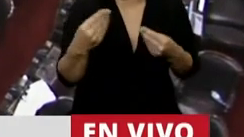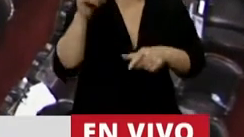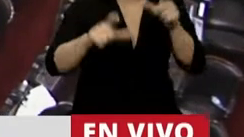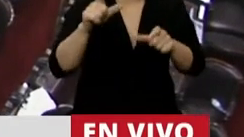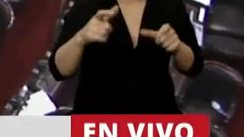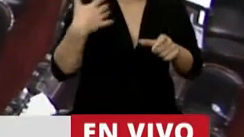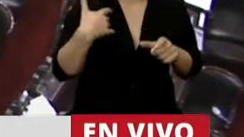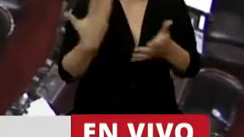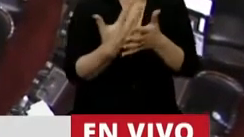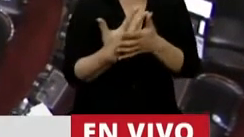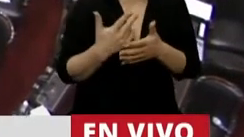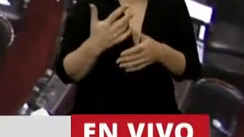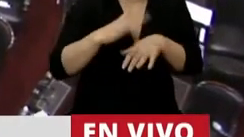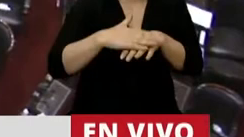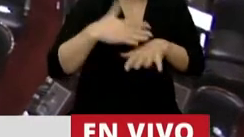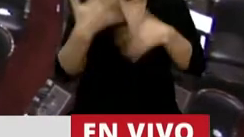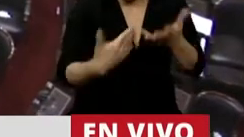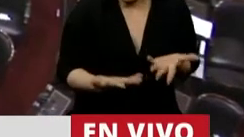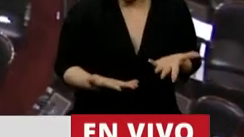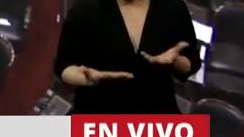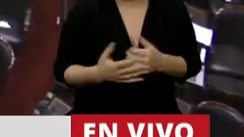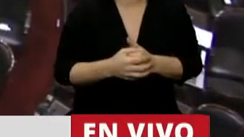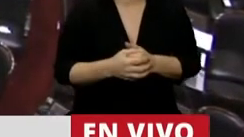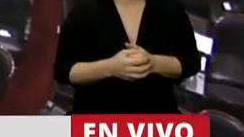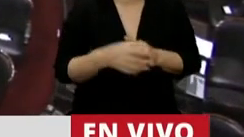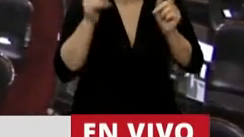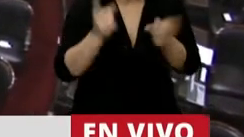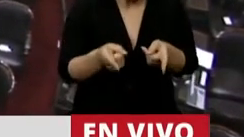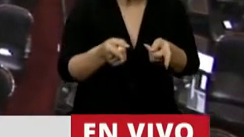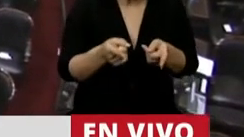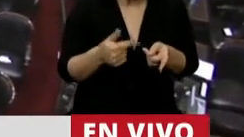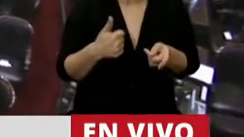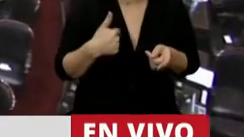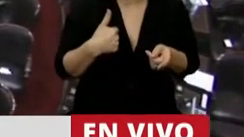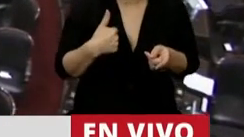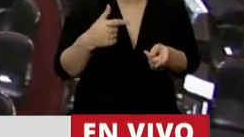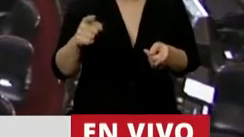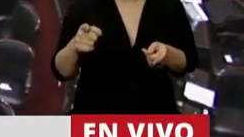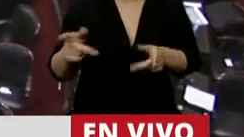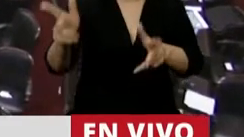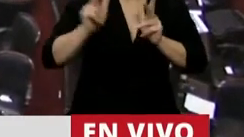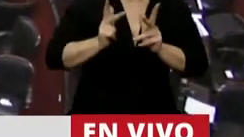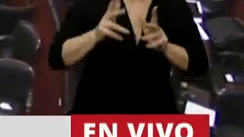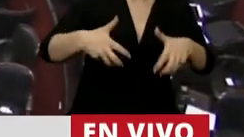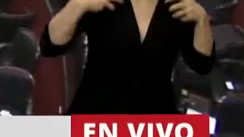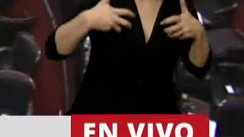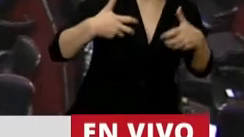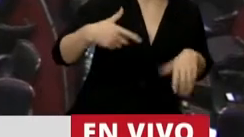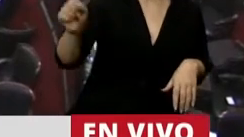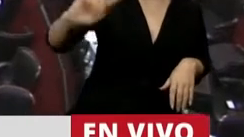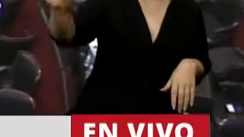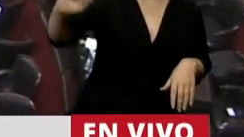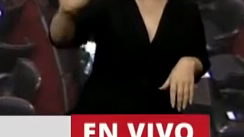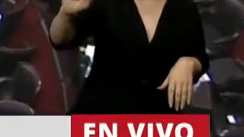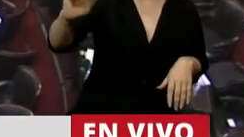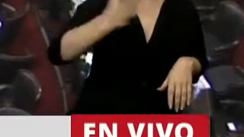los argentinos. Y también, permítame decirle, Presidente, que yo no permito que me digan que soy vaga. Que yo